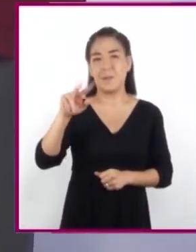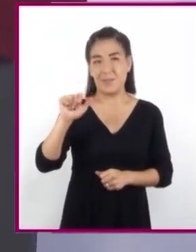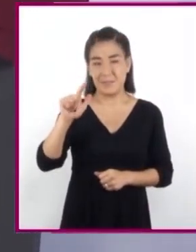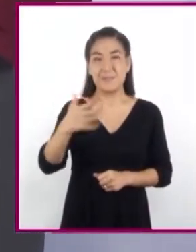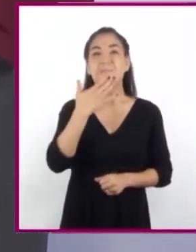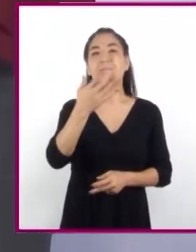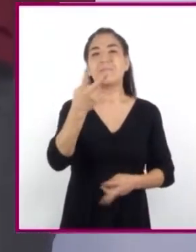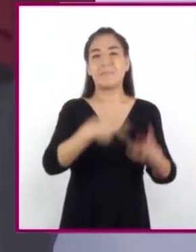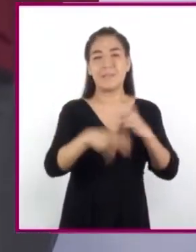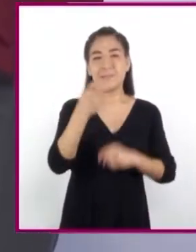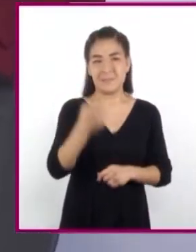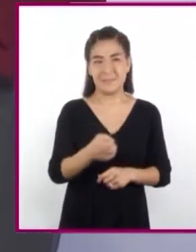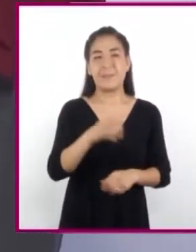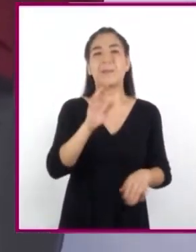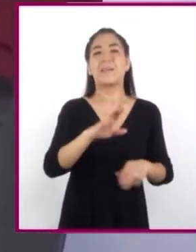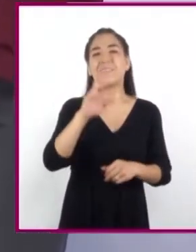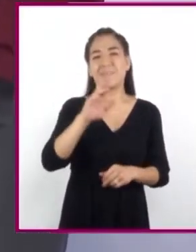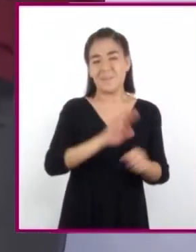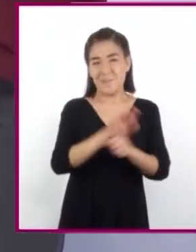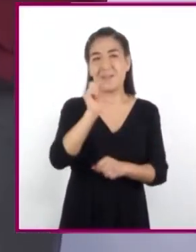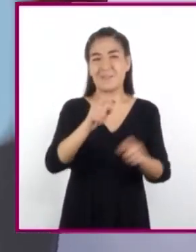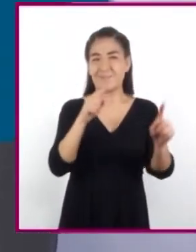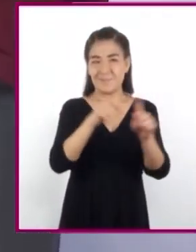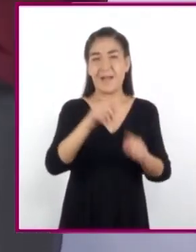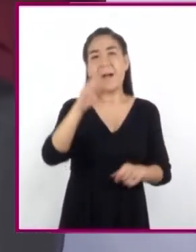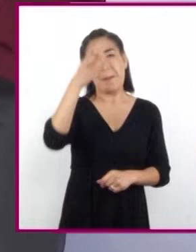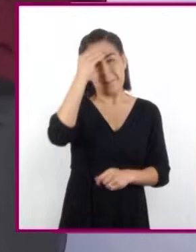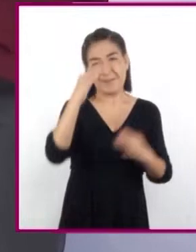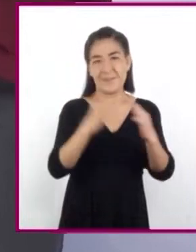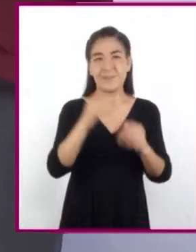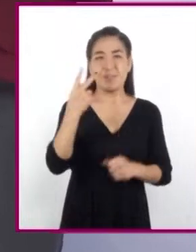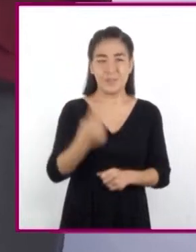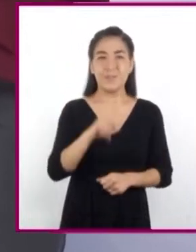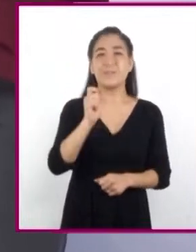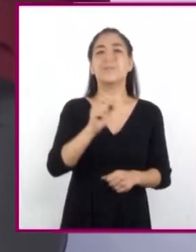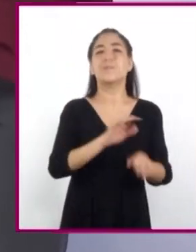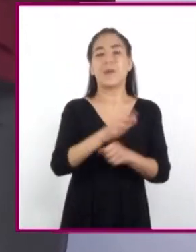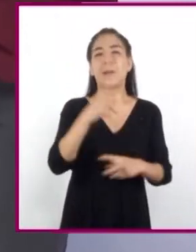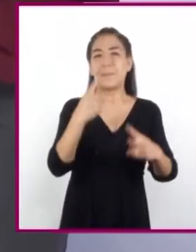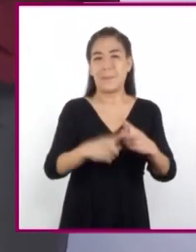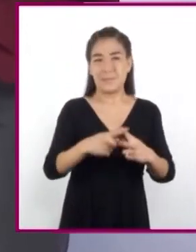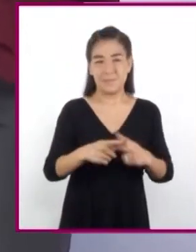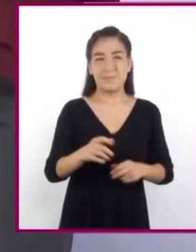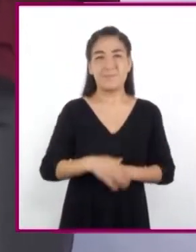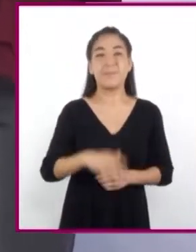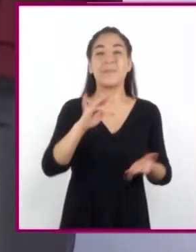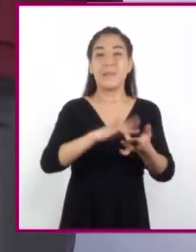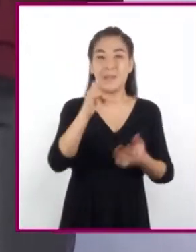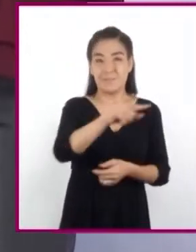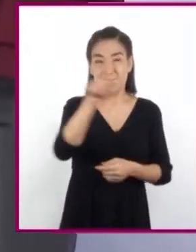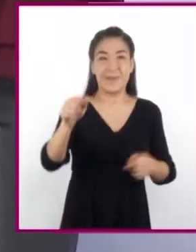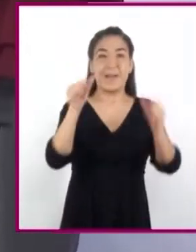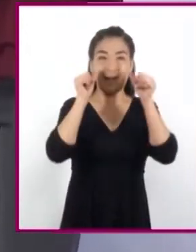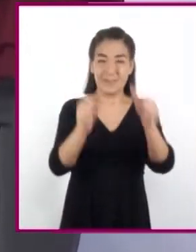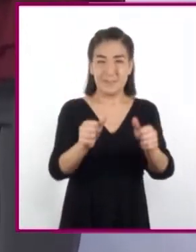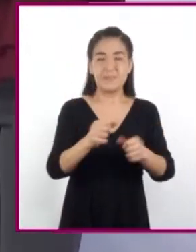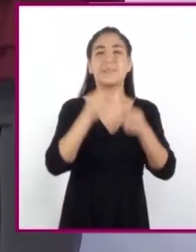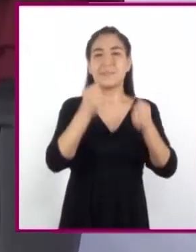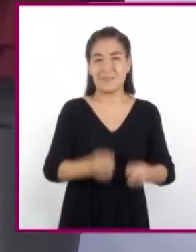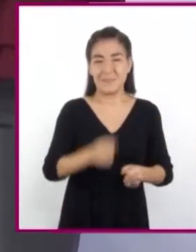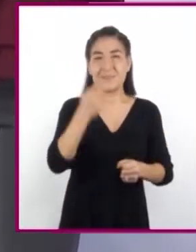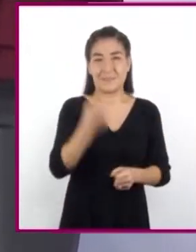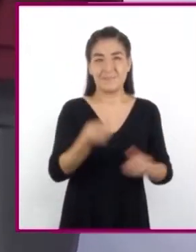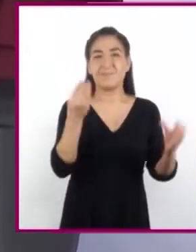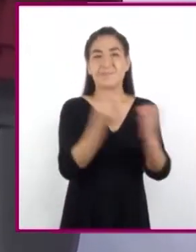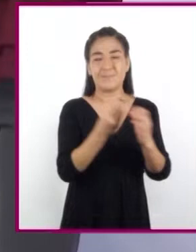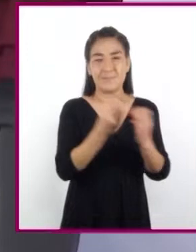bienvenida a un reto más de Aprende en Casa 2 de la asignatura de matemáticas. Les agradecemos su atención y les aseguramos que